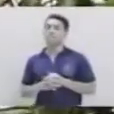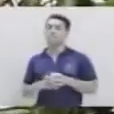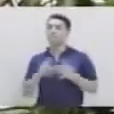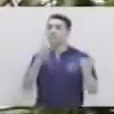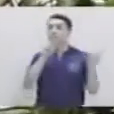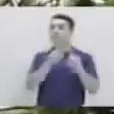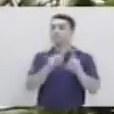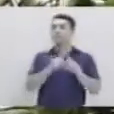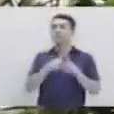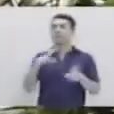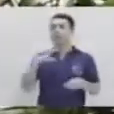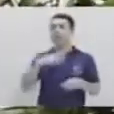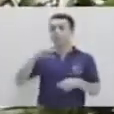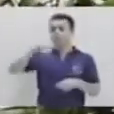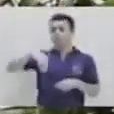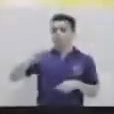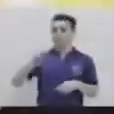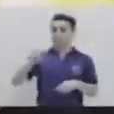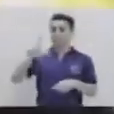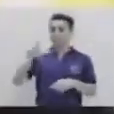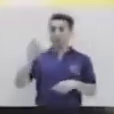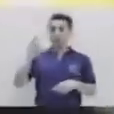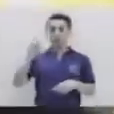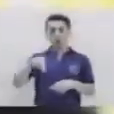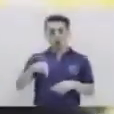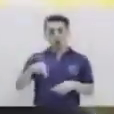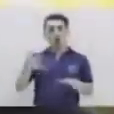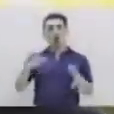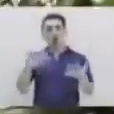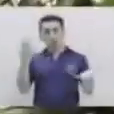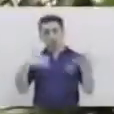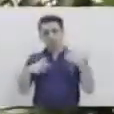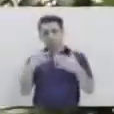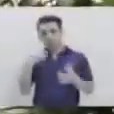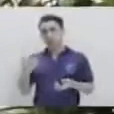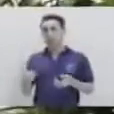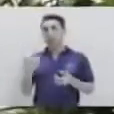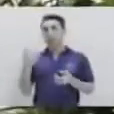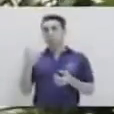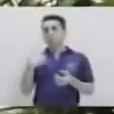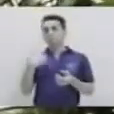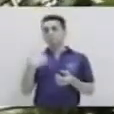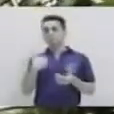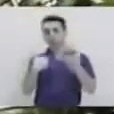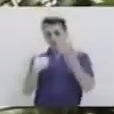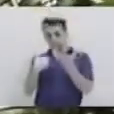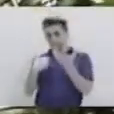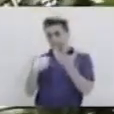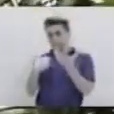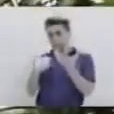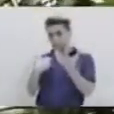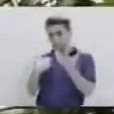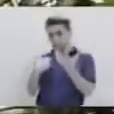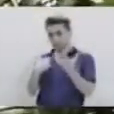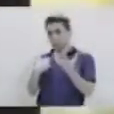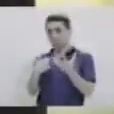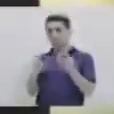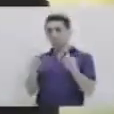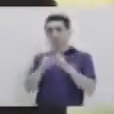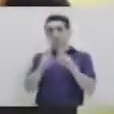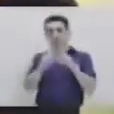Y también tenemos el melón y la seña de melón con la mano que no es dominante la ponemos de esta manera,